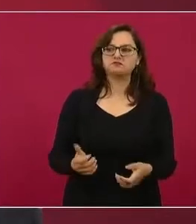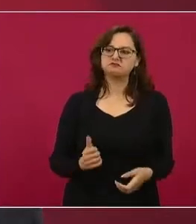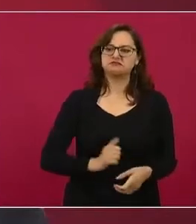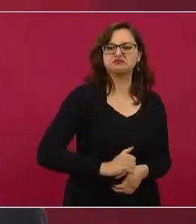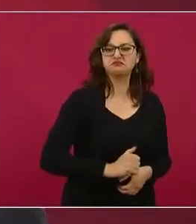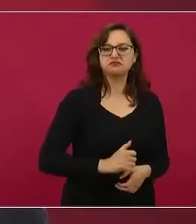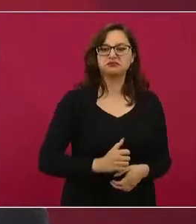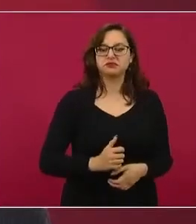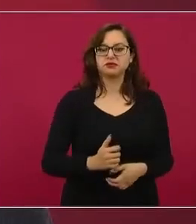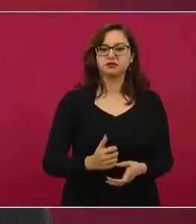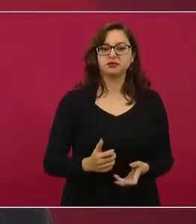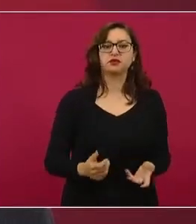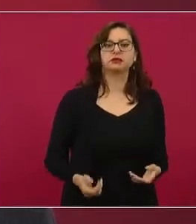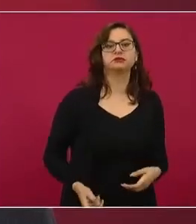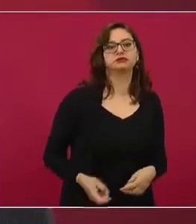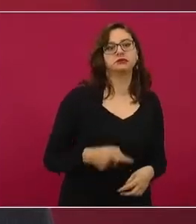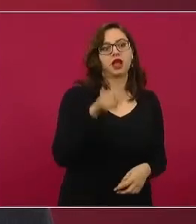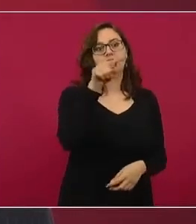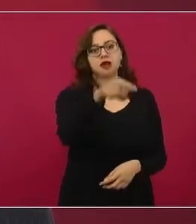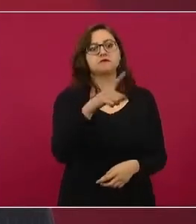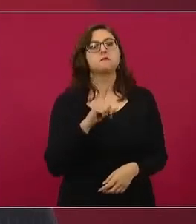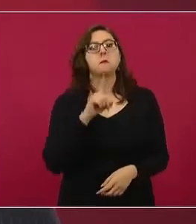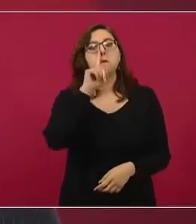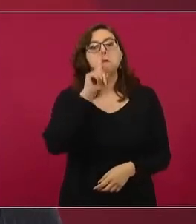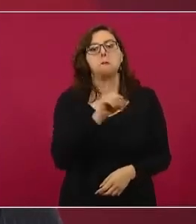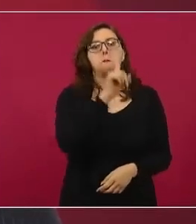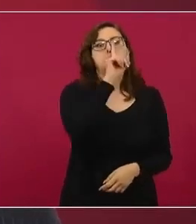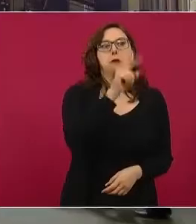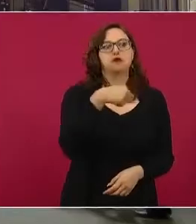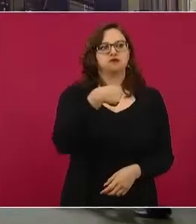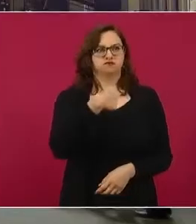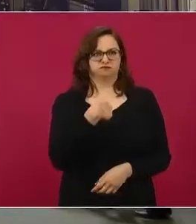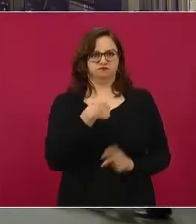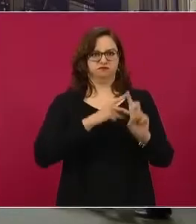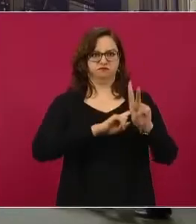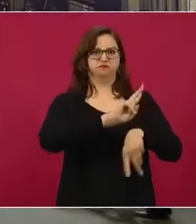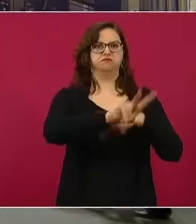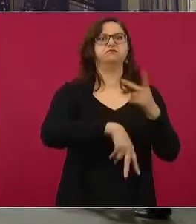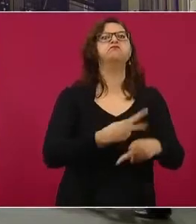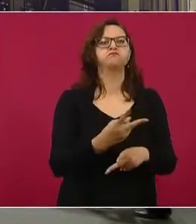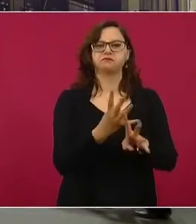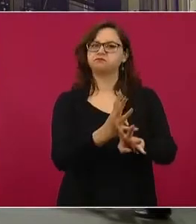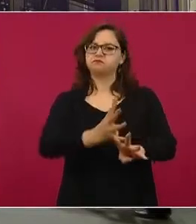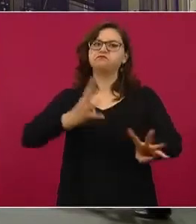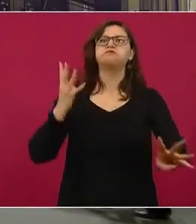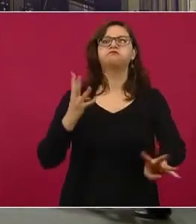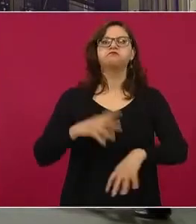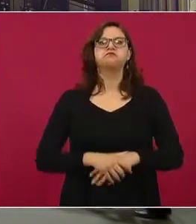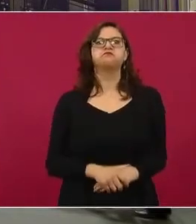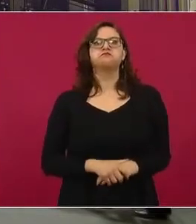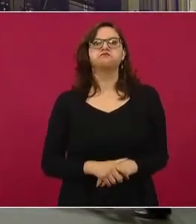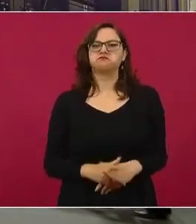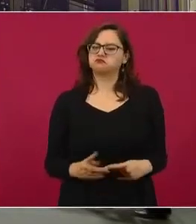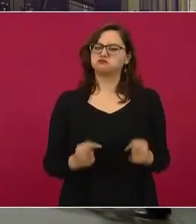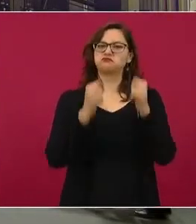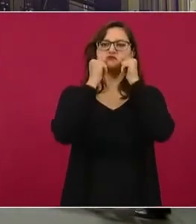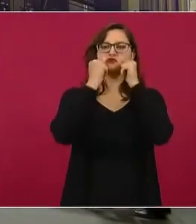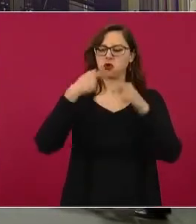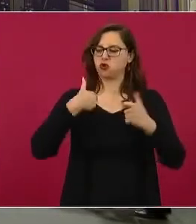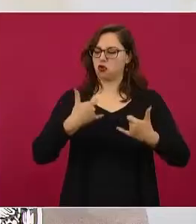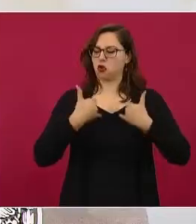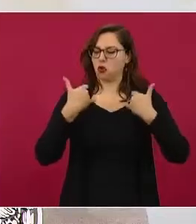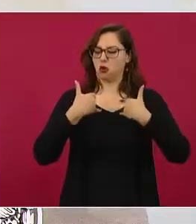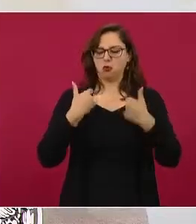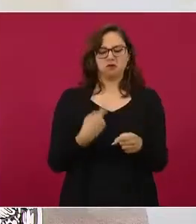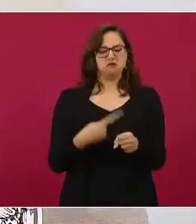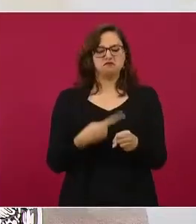apunto al kiosco para que me haga una prueba cuando soy una persona relativamente joven y sana, estoy desplazando a la persona que no